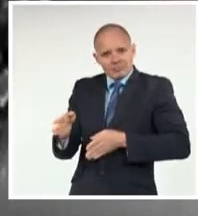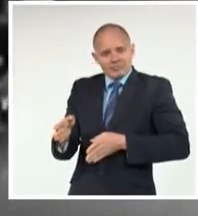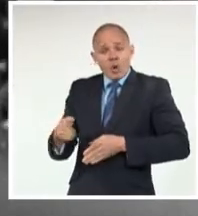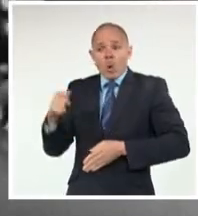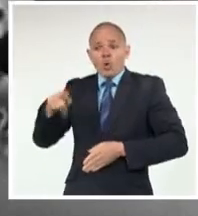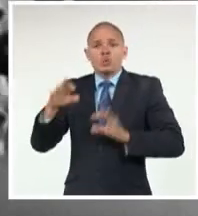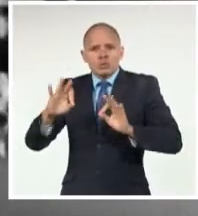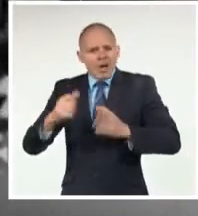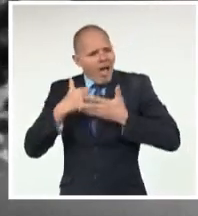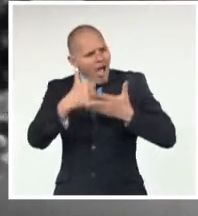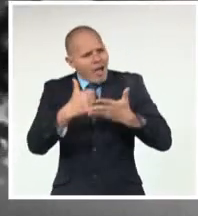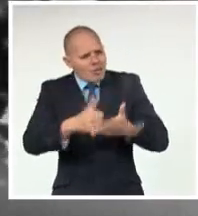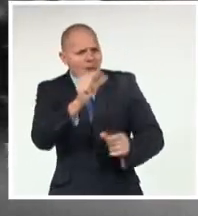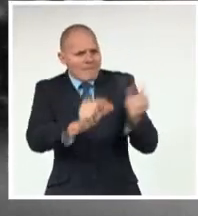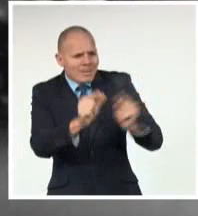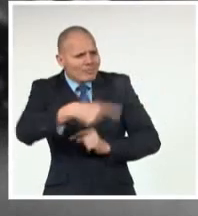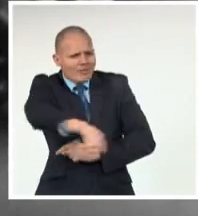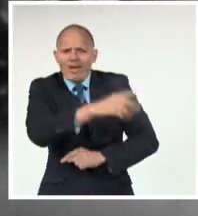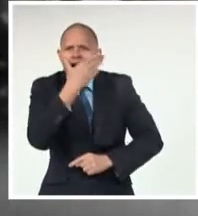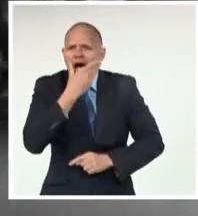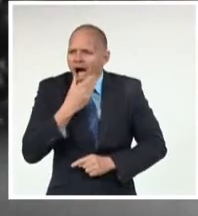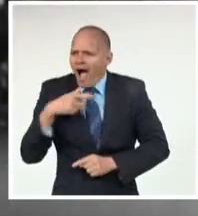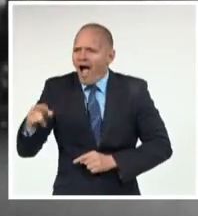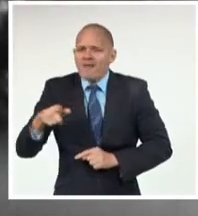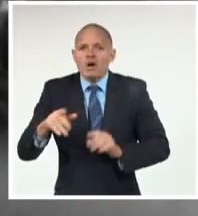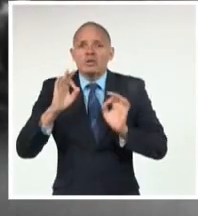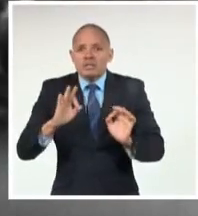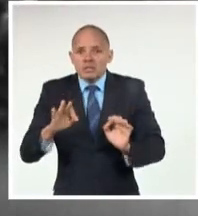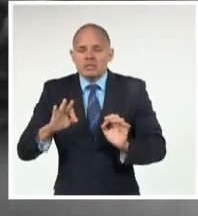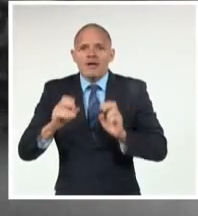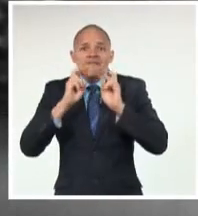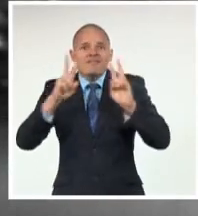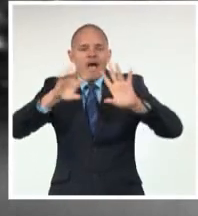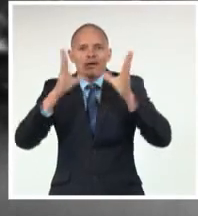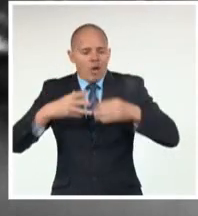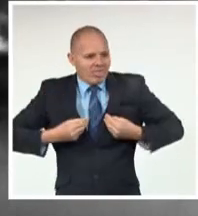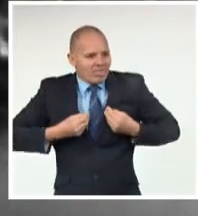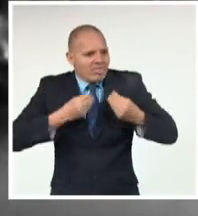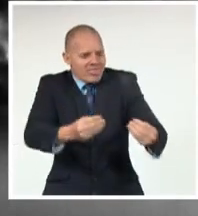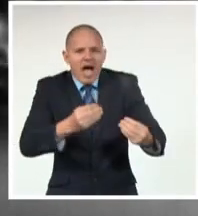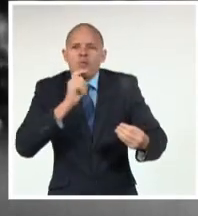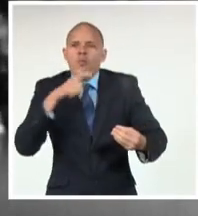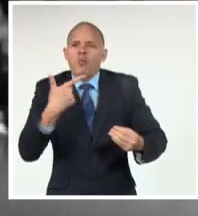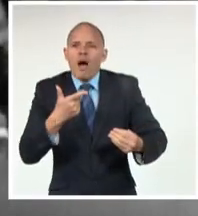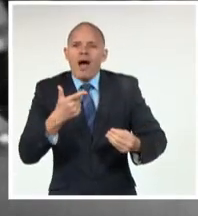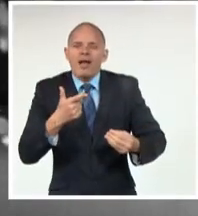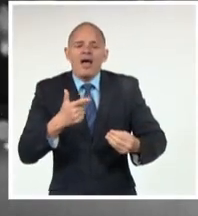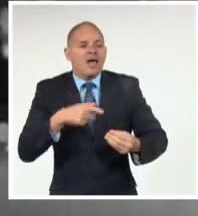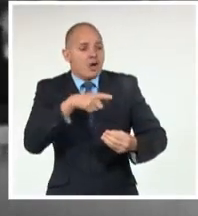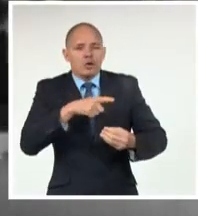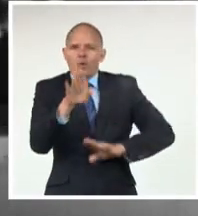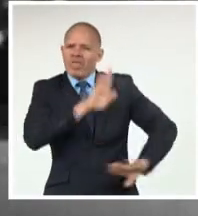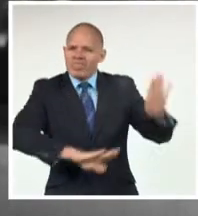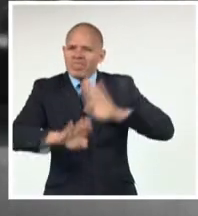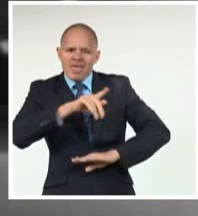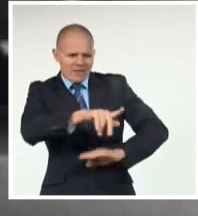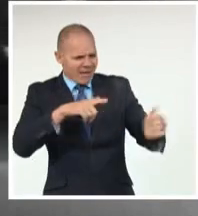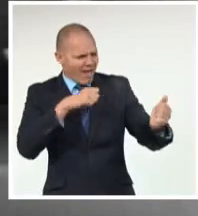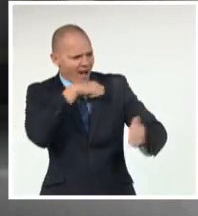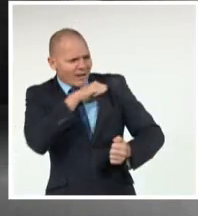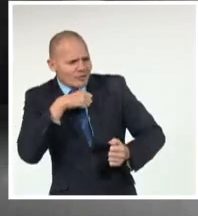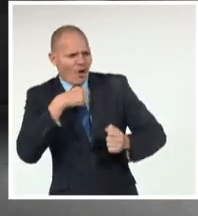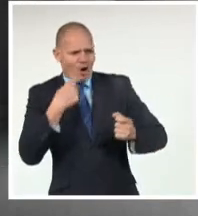hombre y su memoria Por tus años de vida permanente Aquí está a nuestra mano La tuya